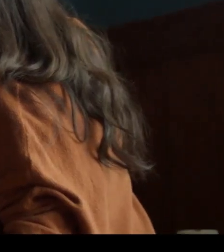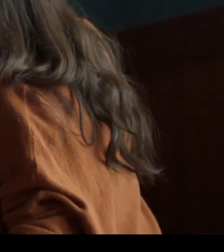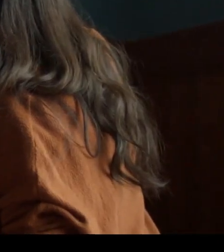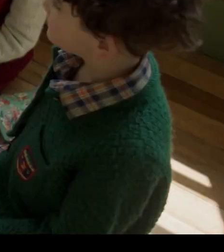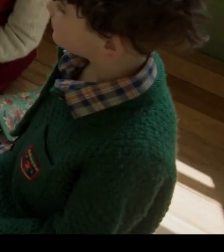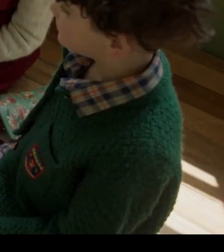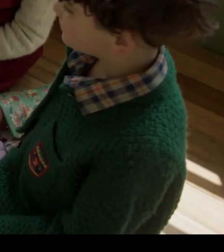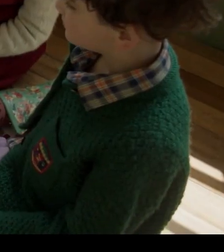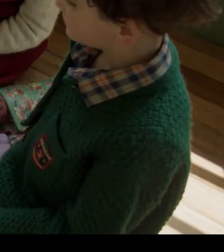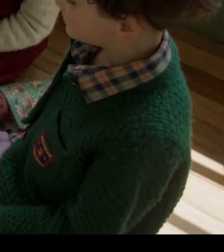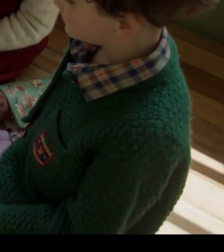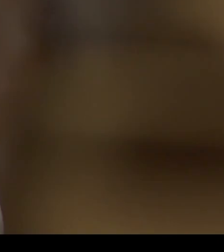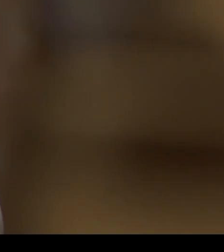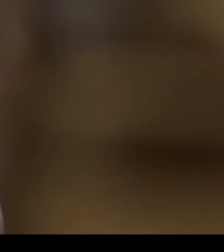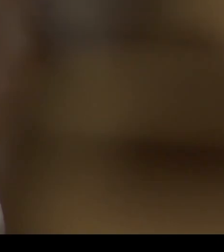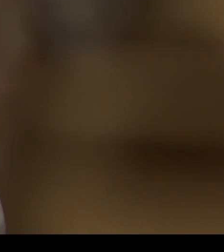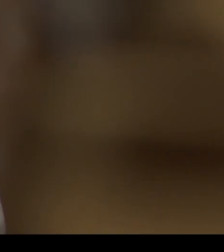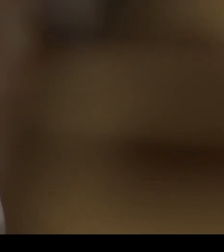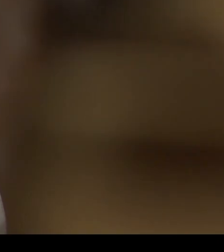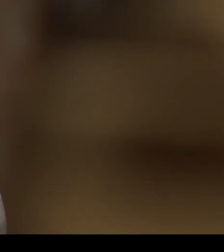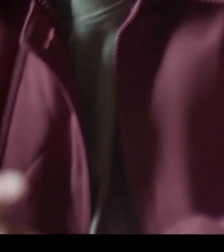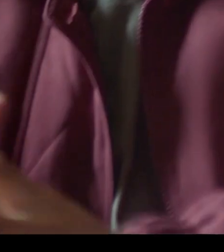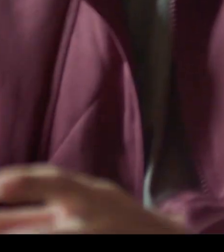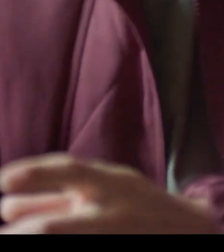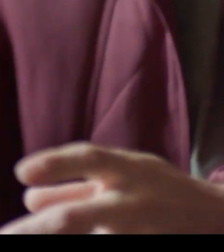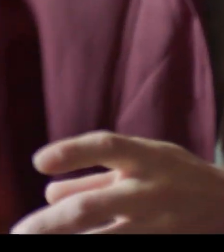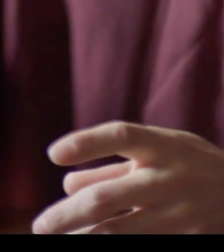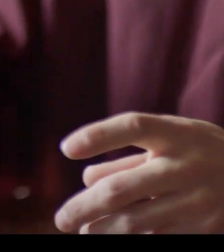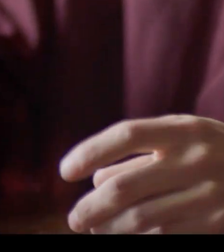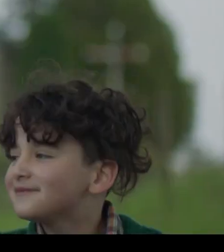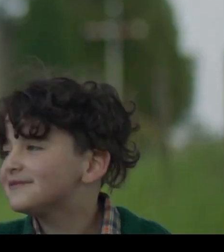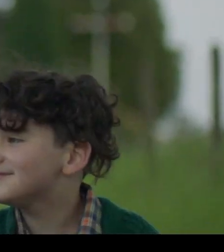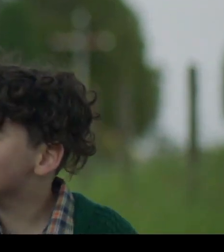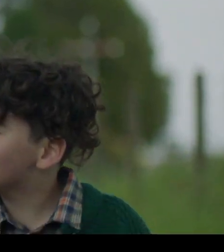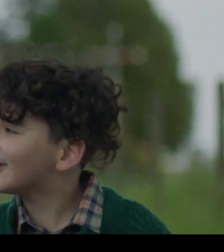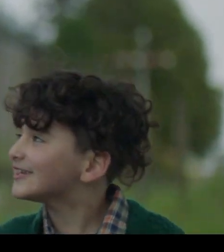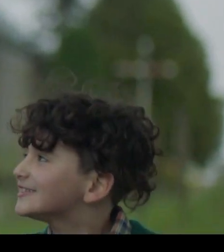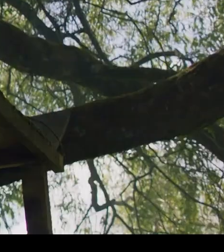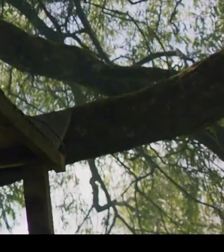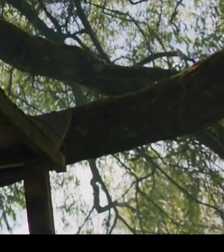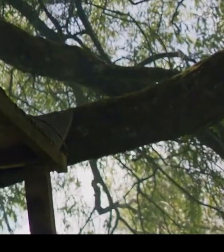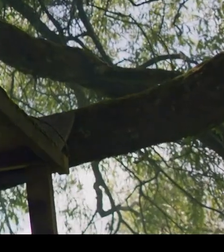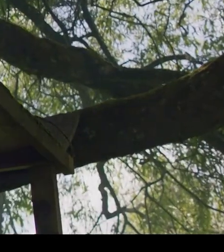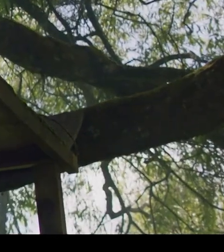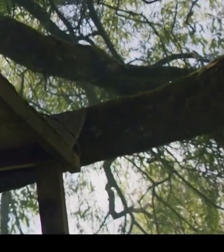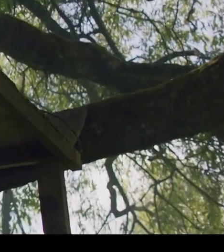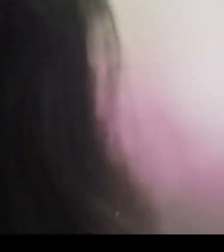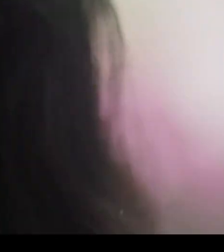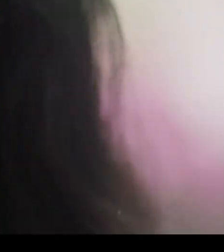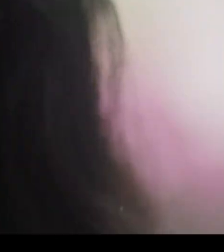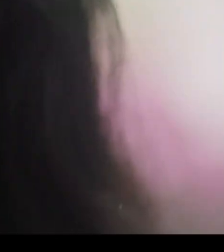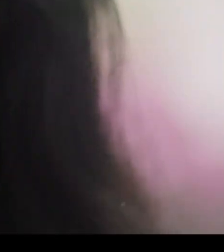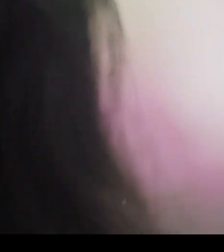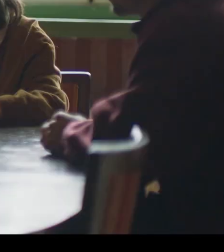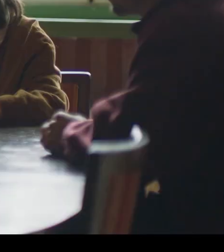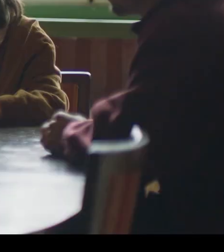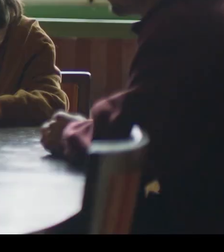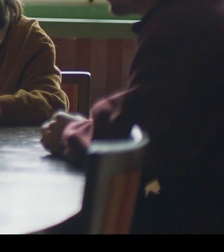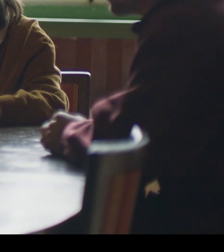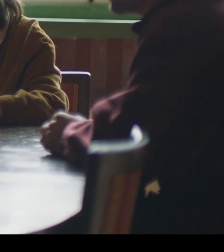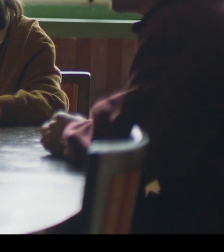último, les dejo la casa. Nunca se olviden que la familia unida siempre será nuestro hogar. Con amor.